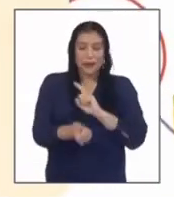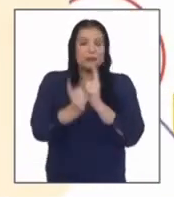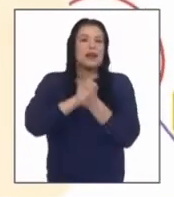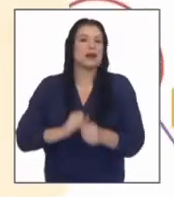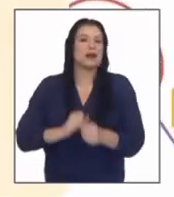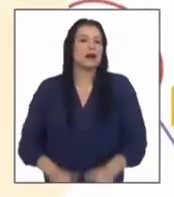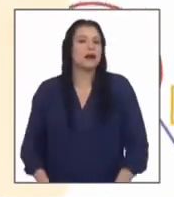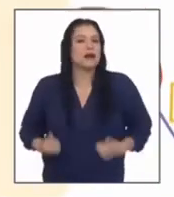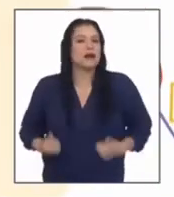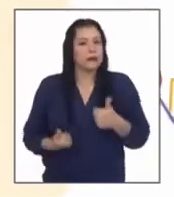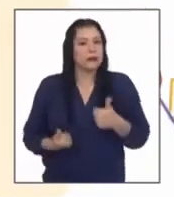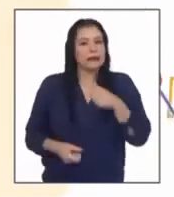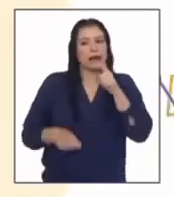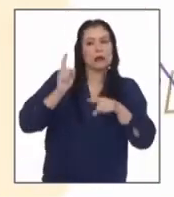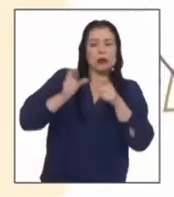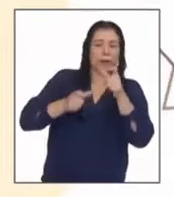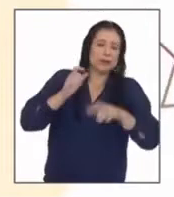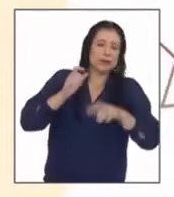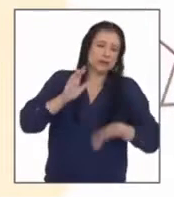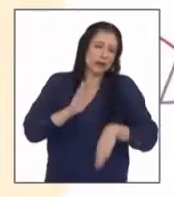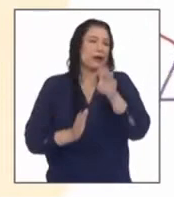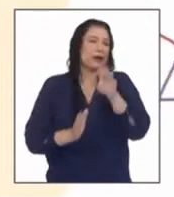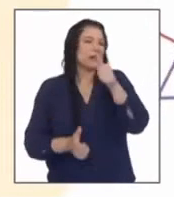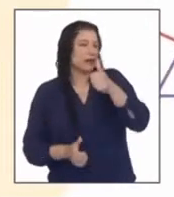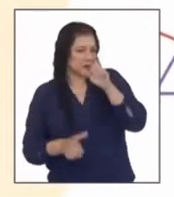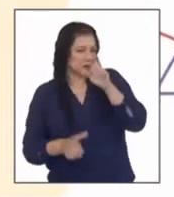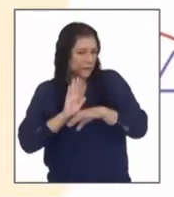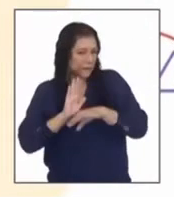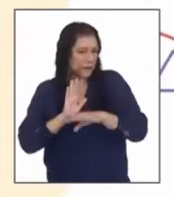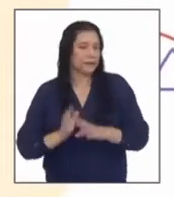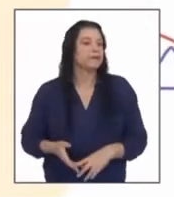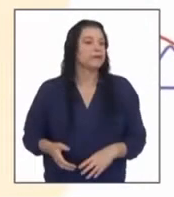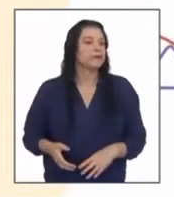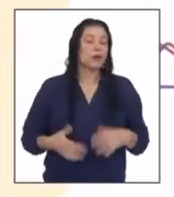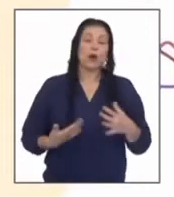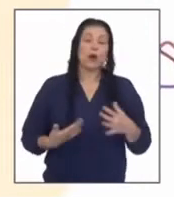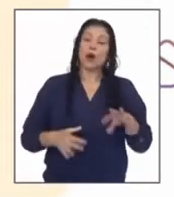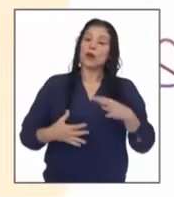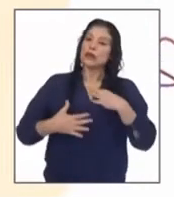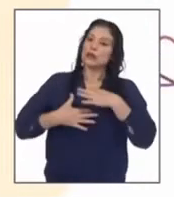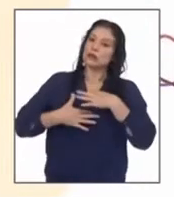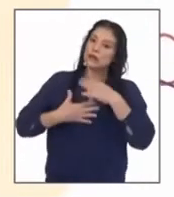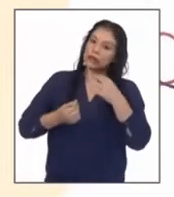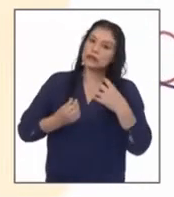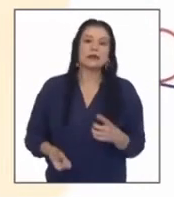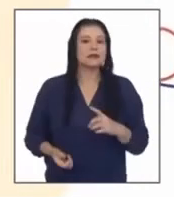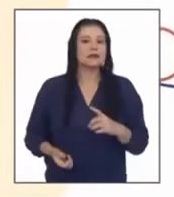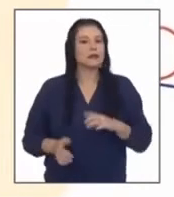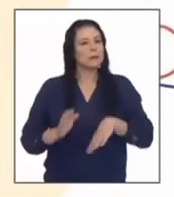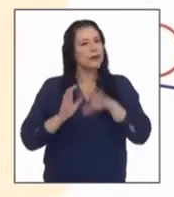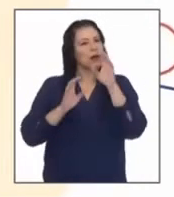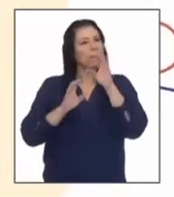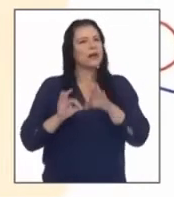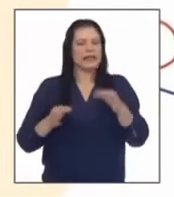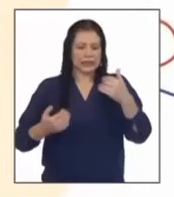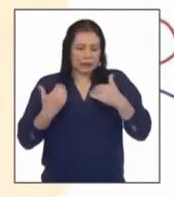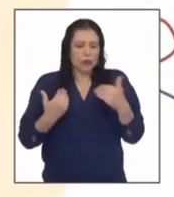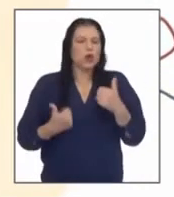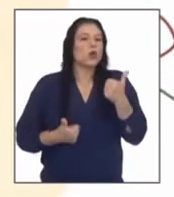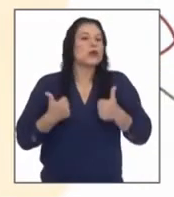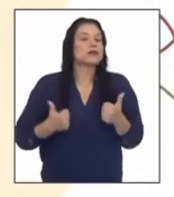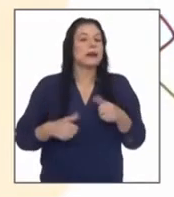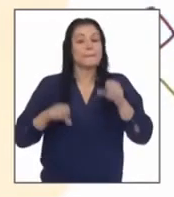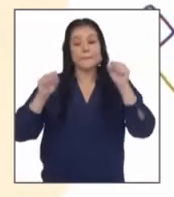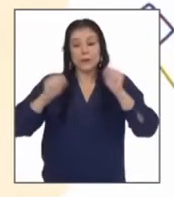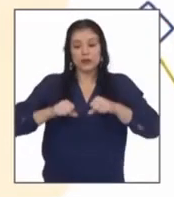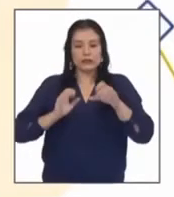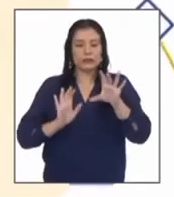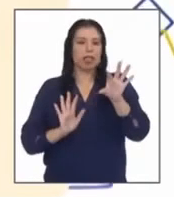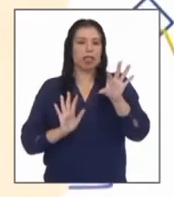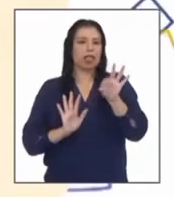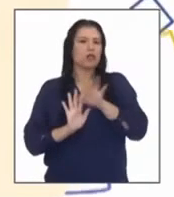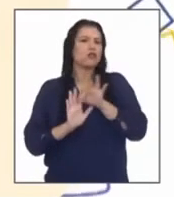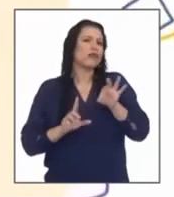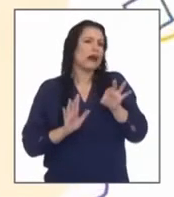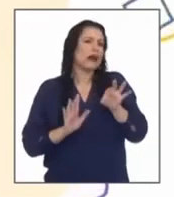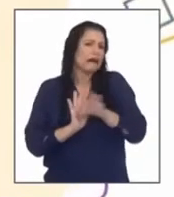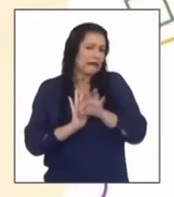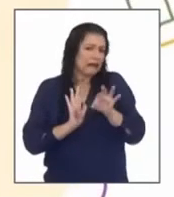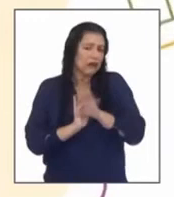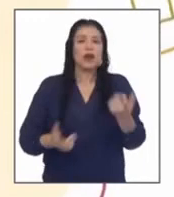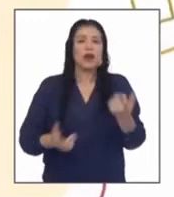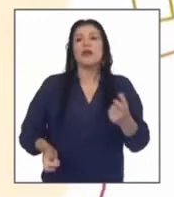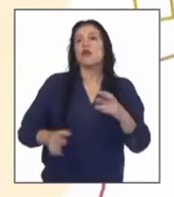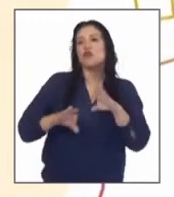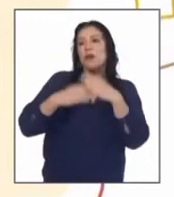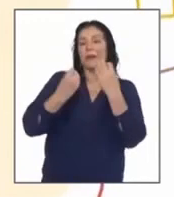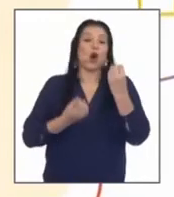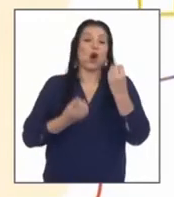la vida a algunos más que a otros resulta interesante que el principal temor esté vinculado al posible contagio de un familiar más que el